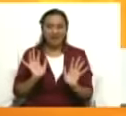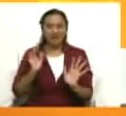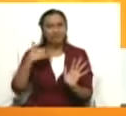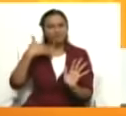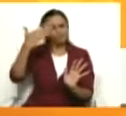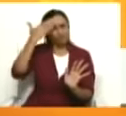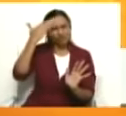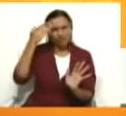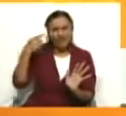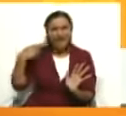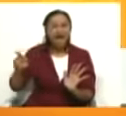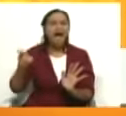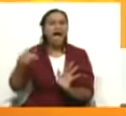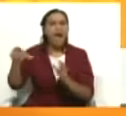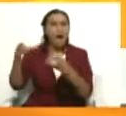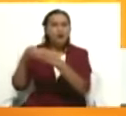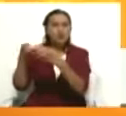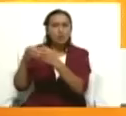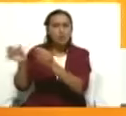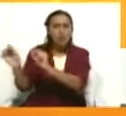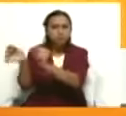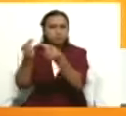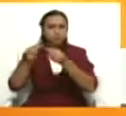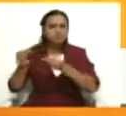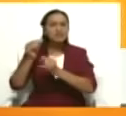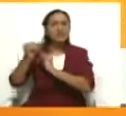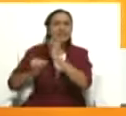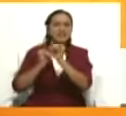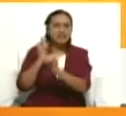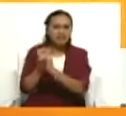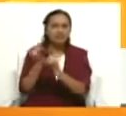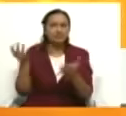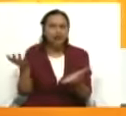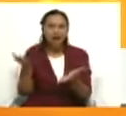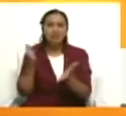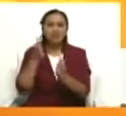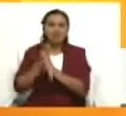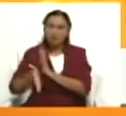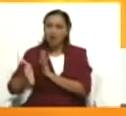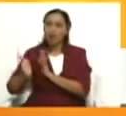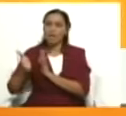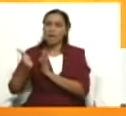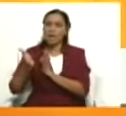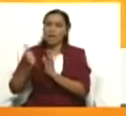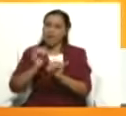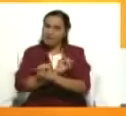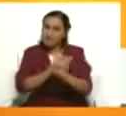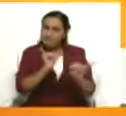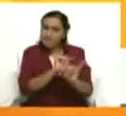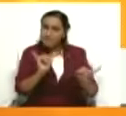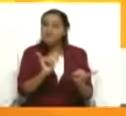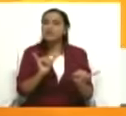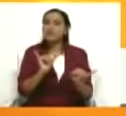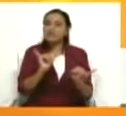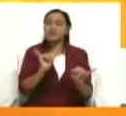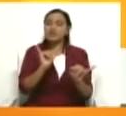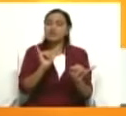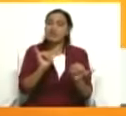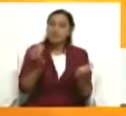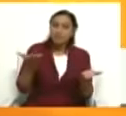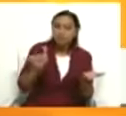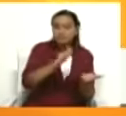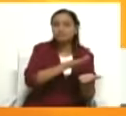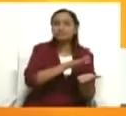para actuar, para hacer algo, para detener el genocidio en Palestina y sencillamente voltean la cara.